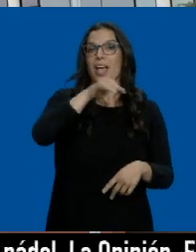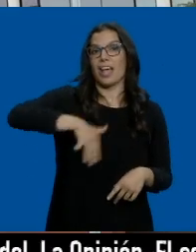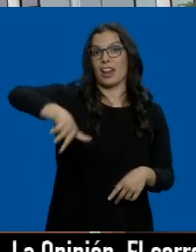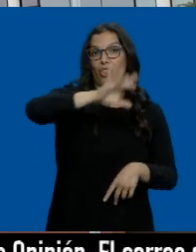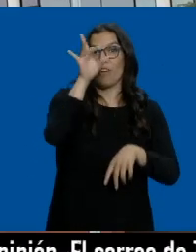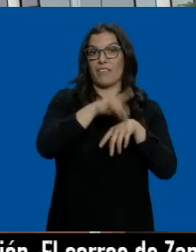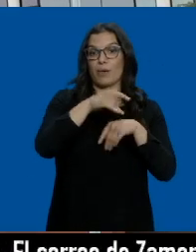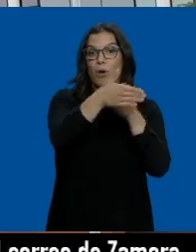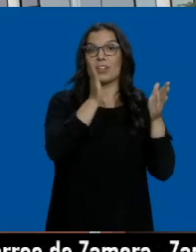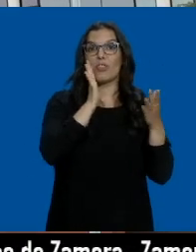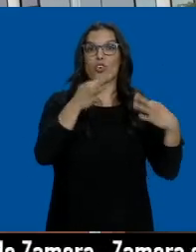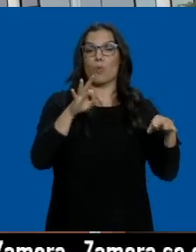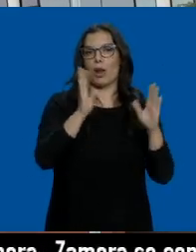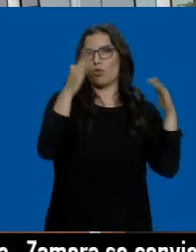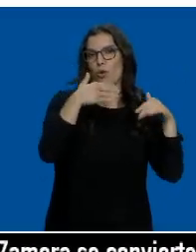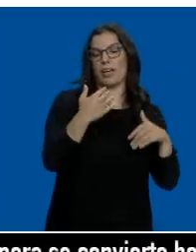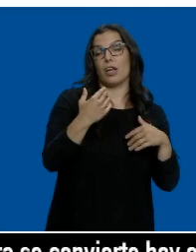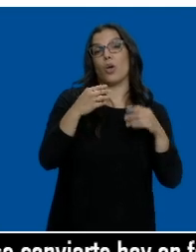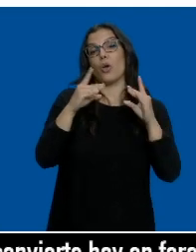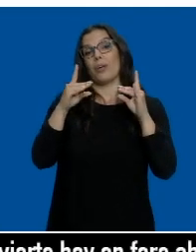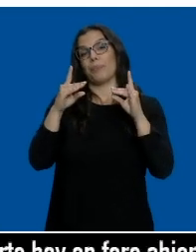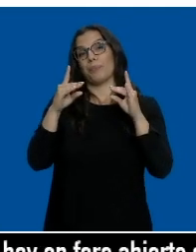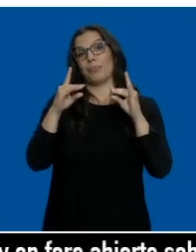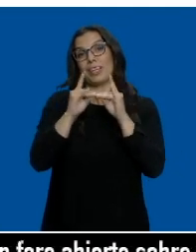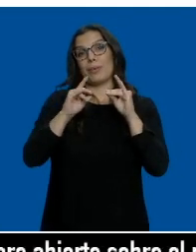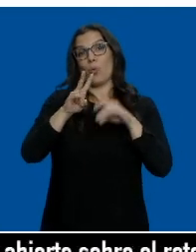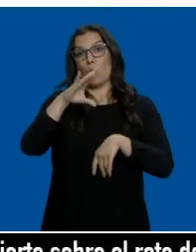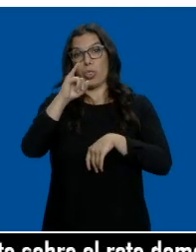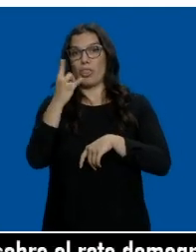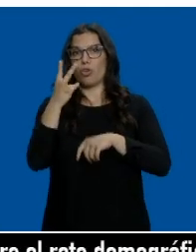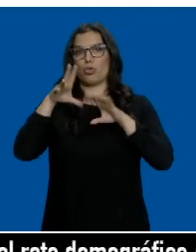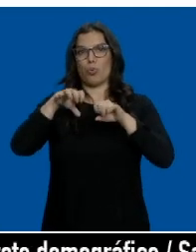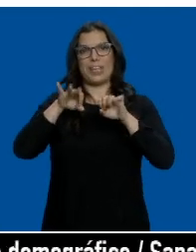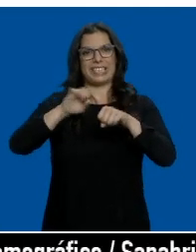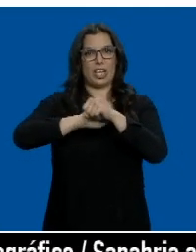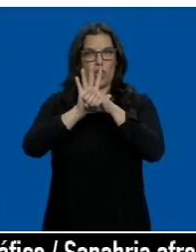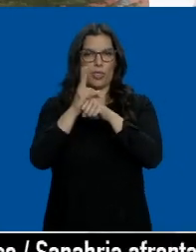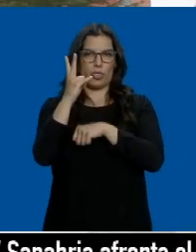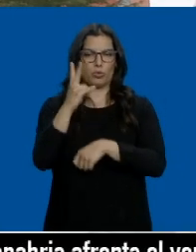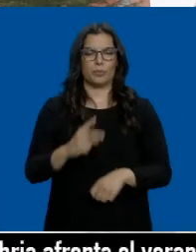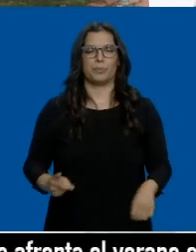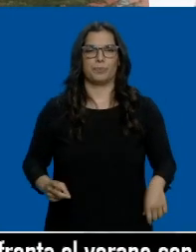coronavirus en planta, aunque en la UCI aún permanecen dos personas ingresadas.